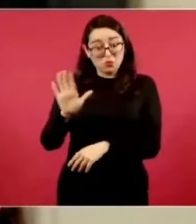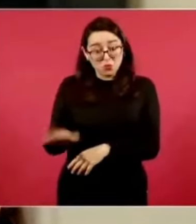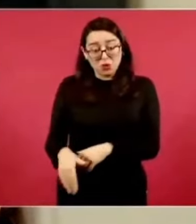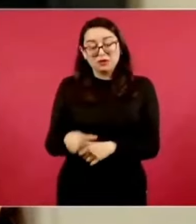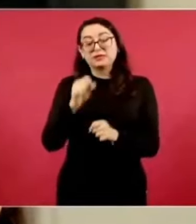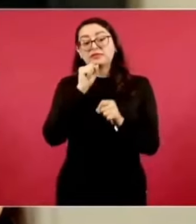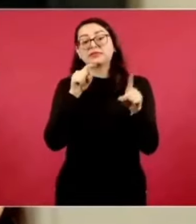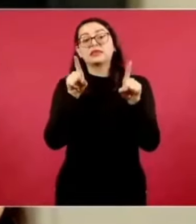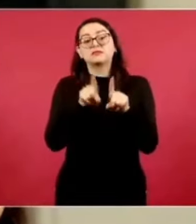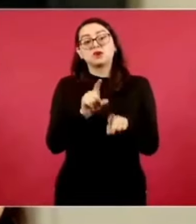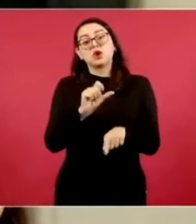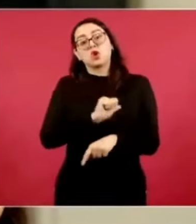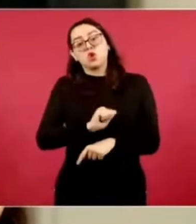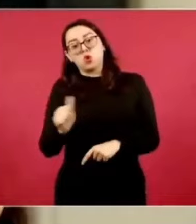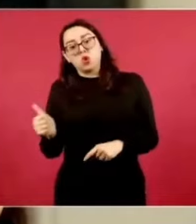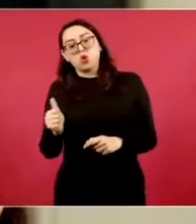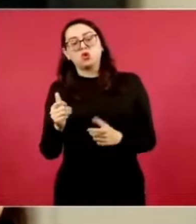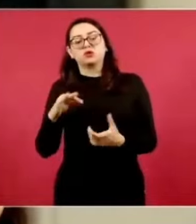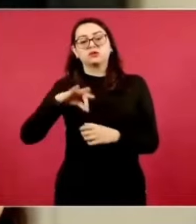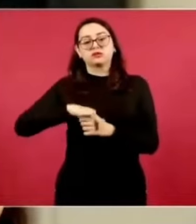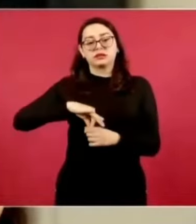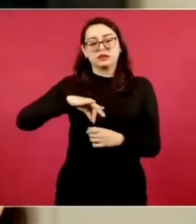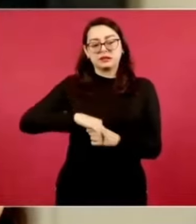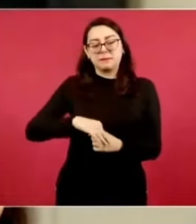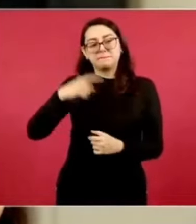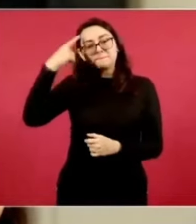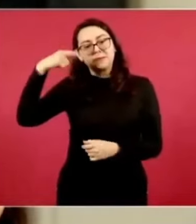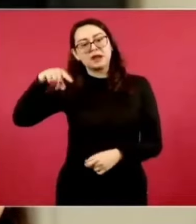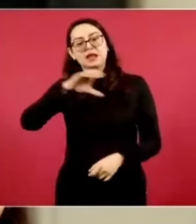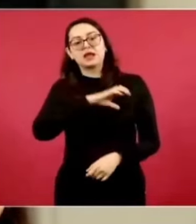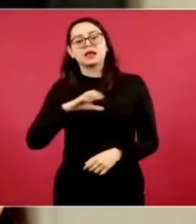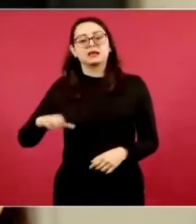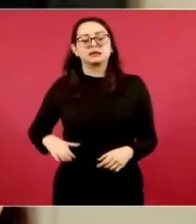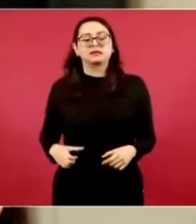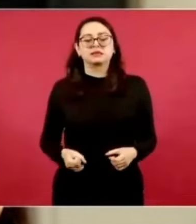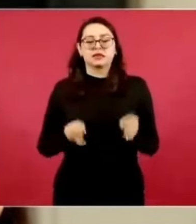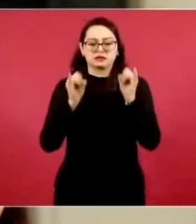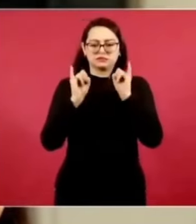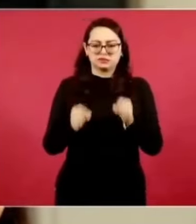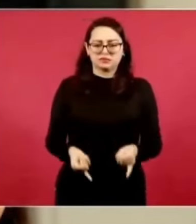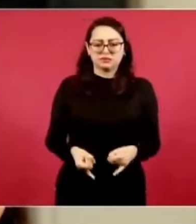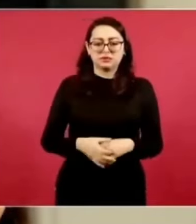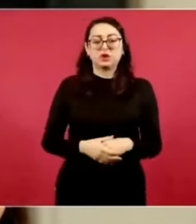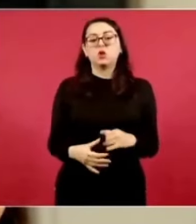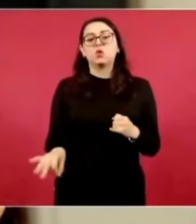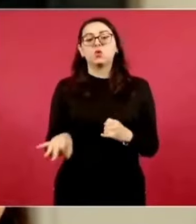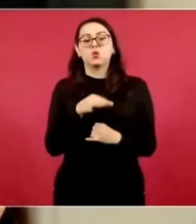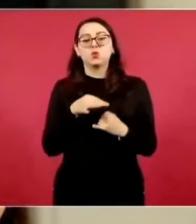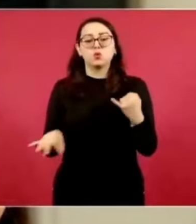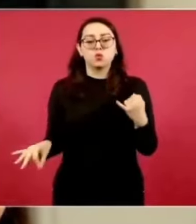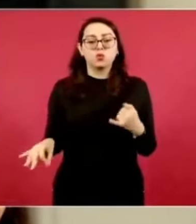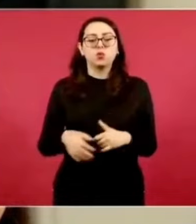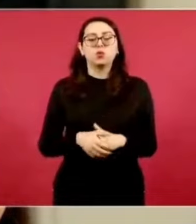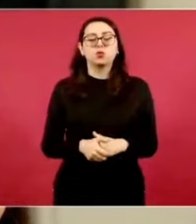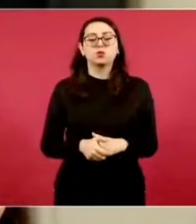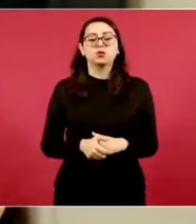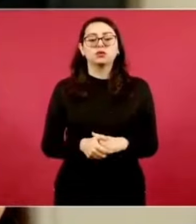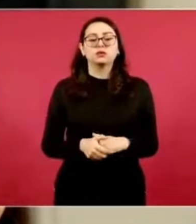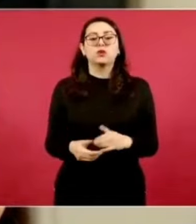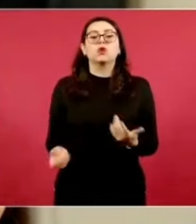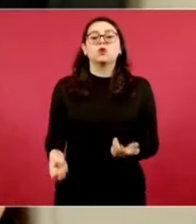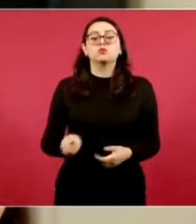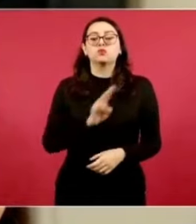reforma electoral para considerar candidatos independientes, que también se lo he tocado. Y ya por último, en los